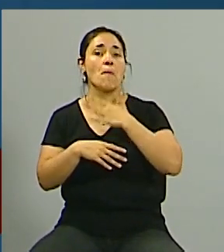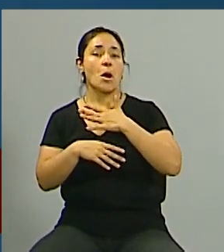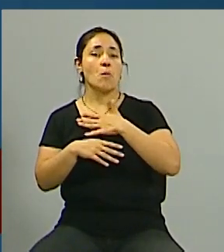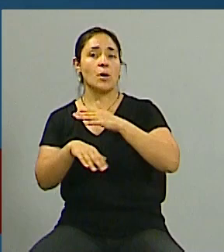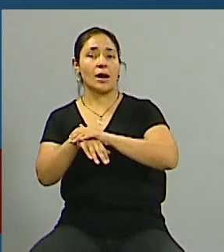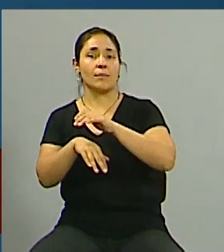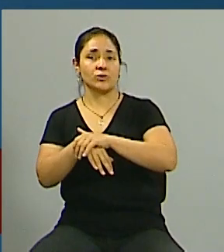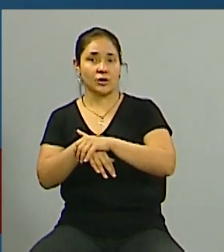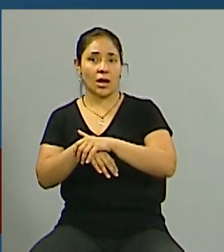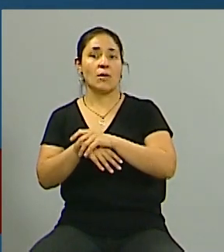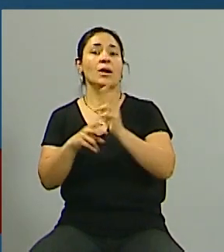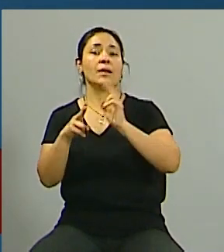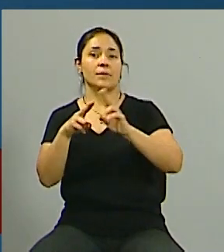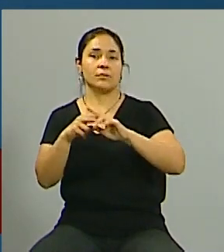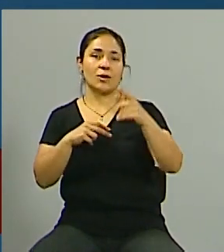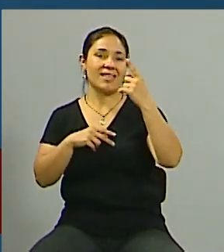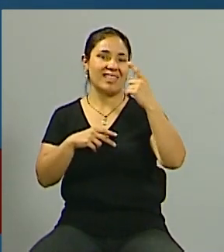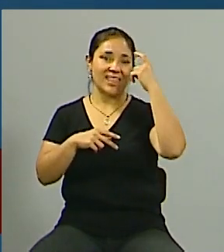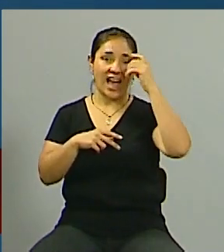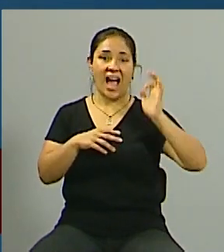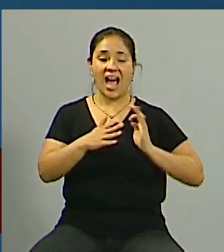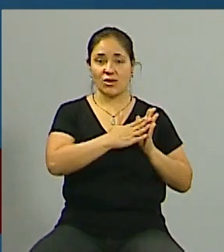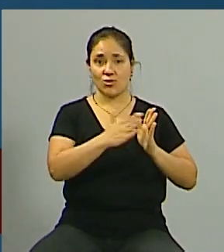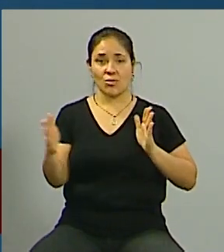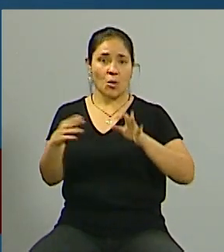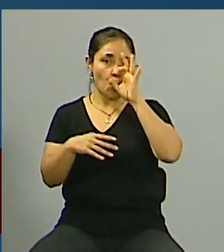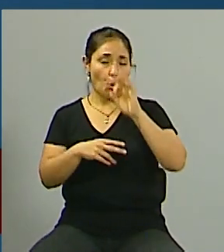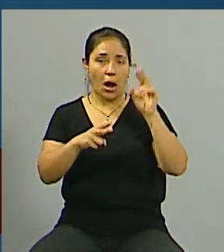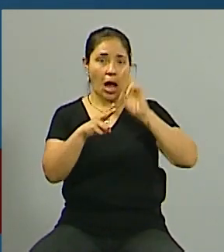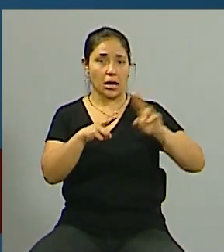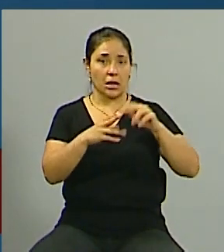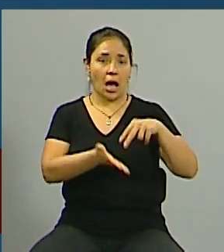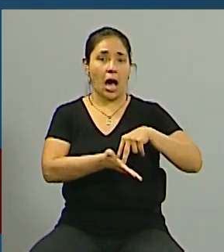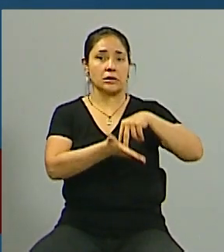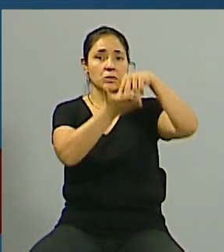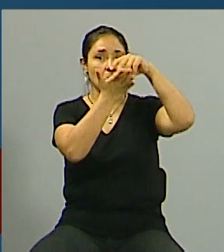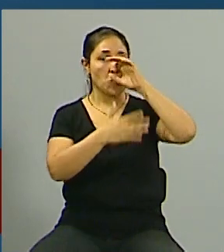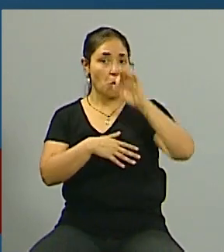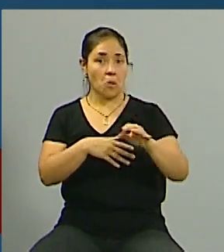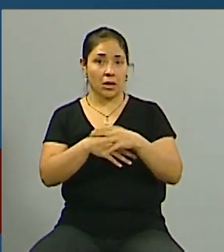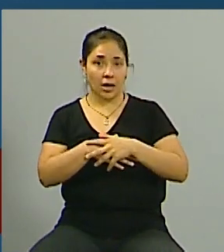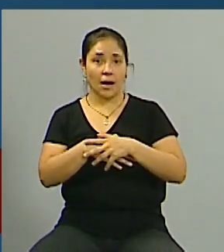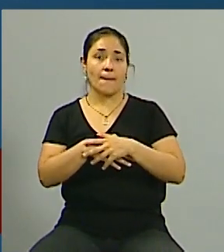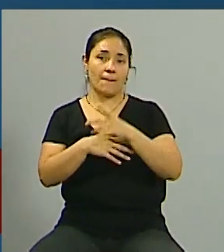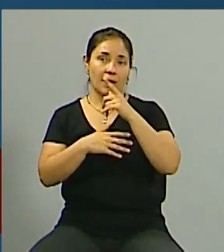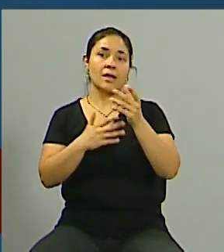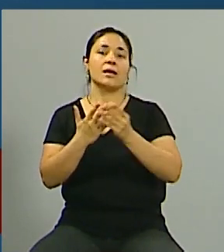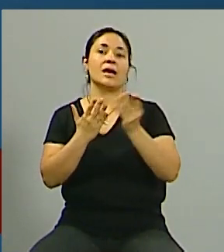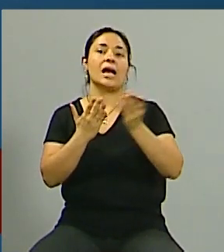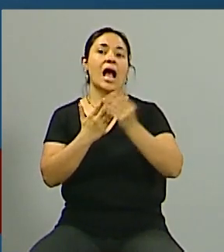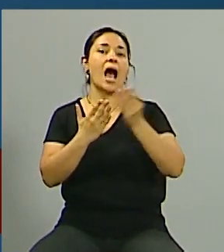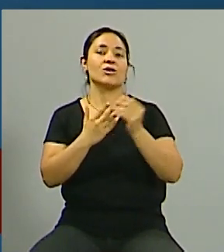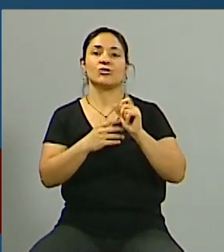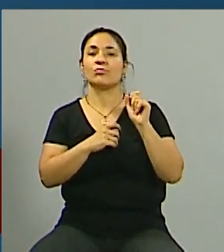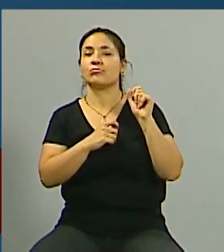habitual pero si en 10 años no hicieron las reparaciones para un ascensor y evidentemente va a ser un gasto extraordinario